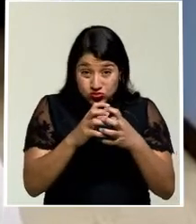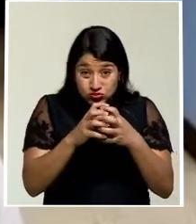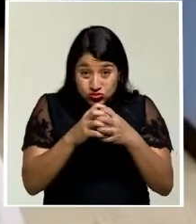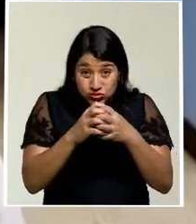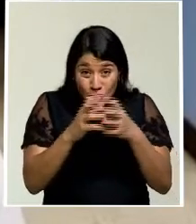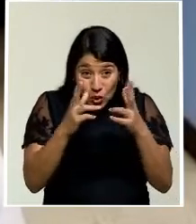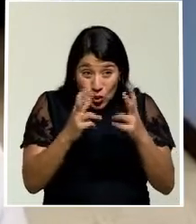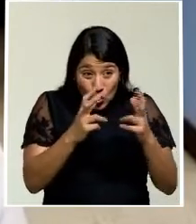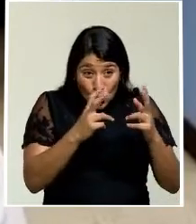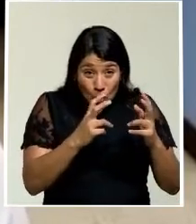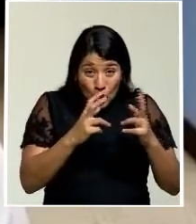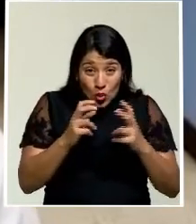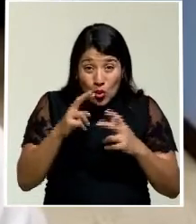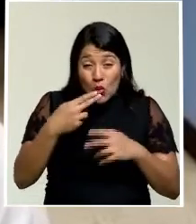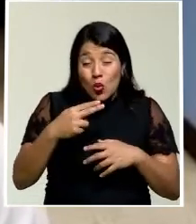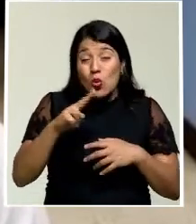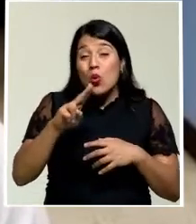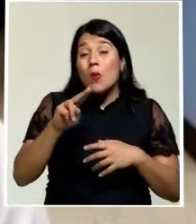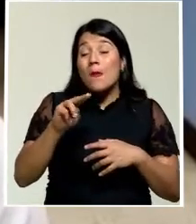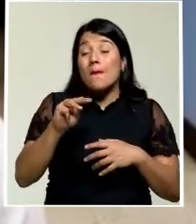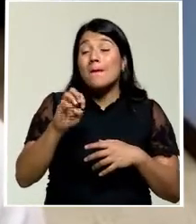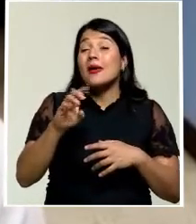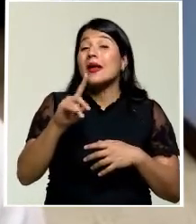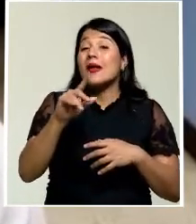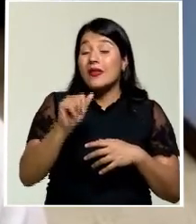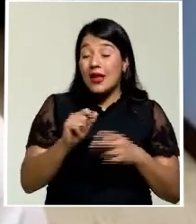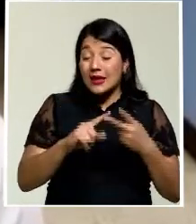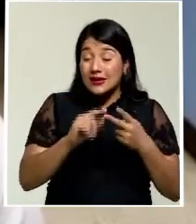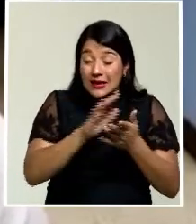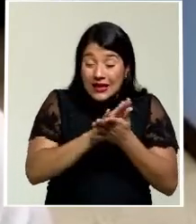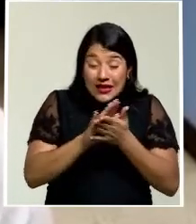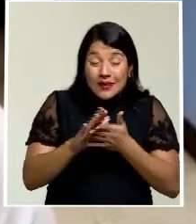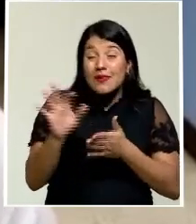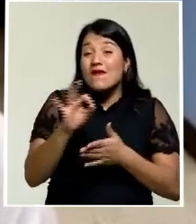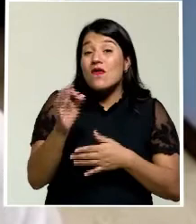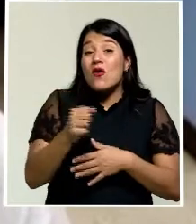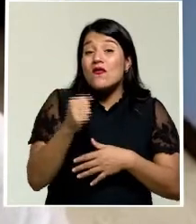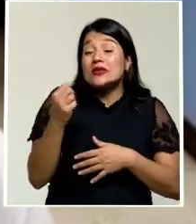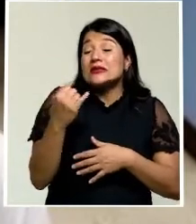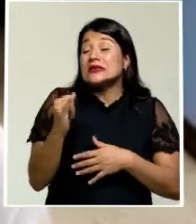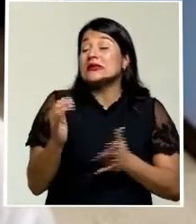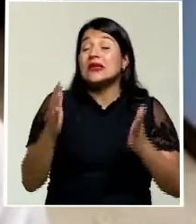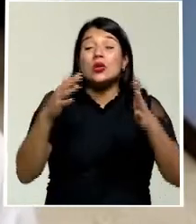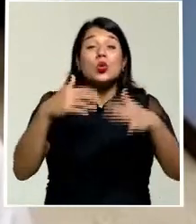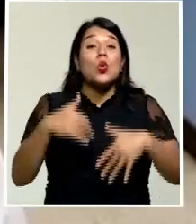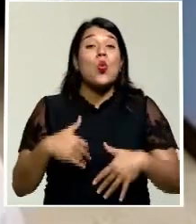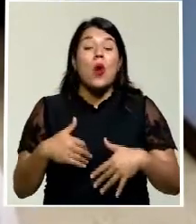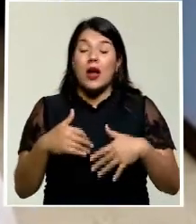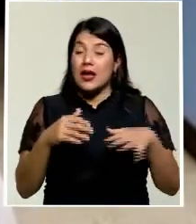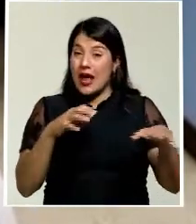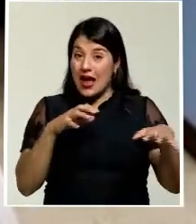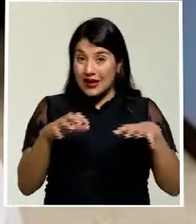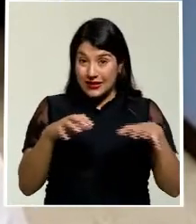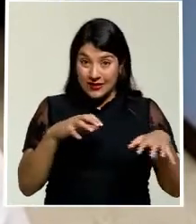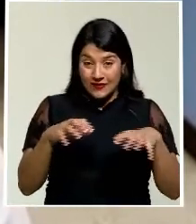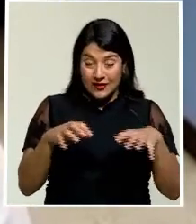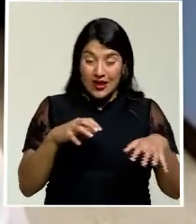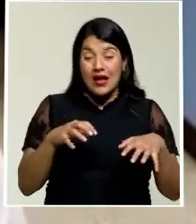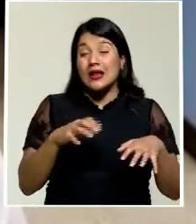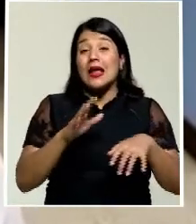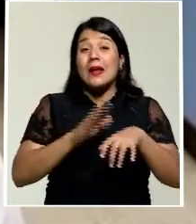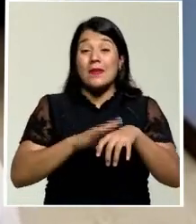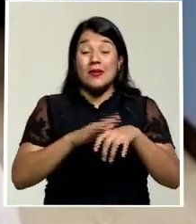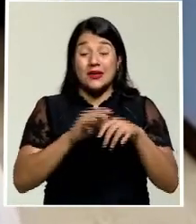humedad, precipite de una forma intensa y si no existe una dinámica que siga formando este cumulonimbus, entonces